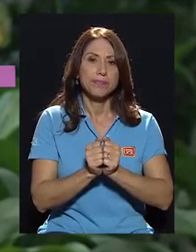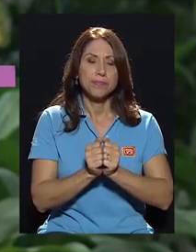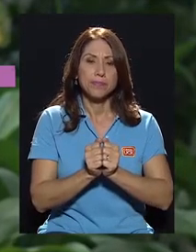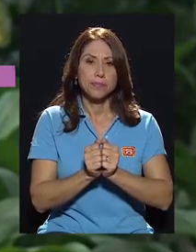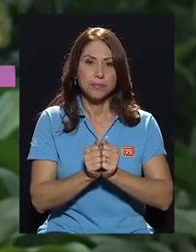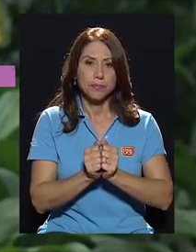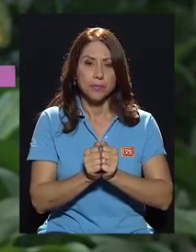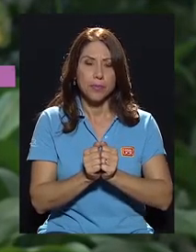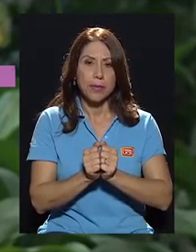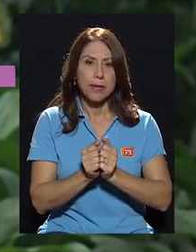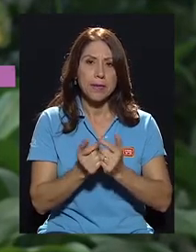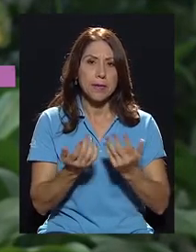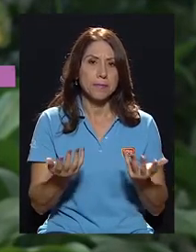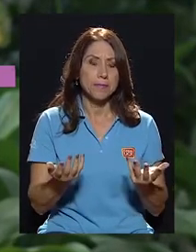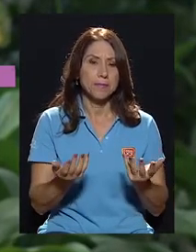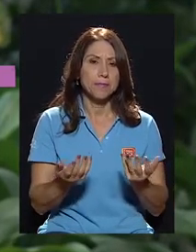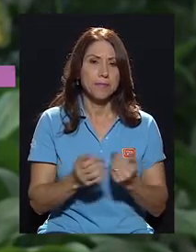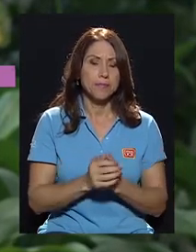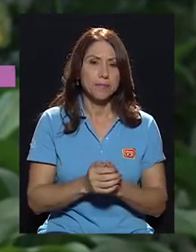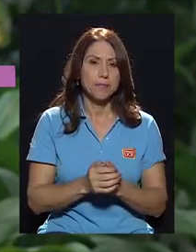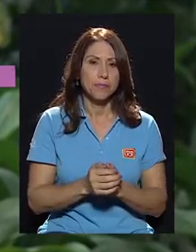digamos,